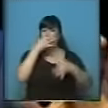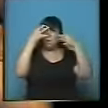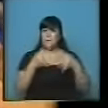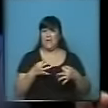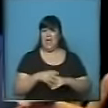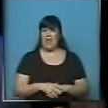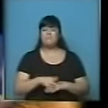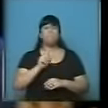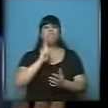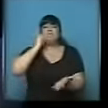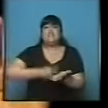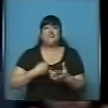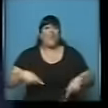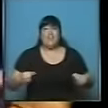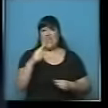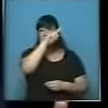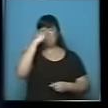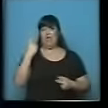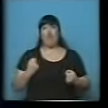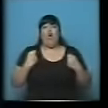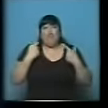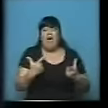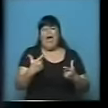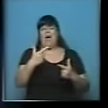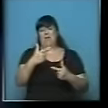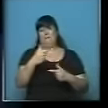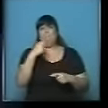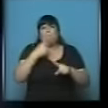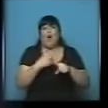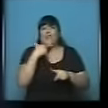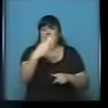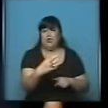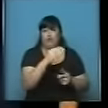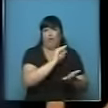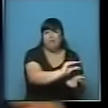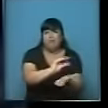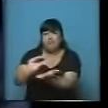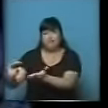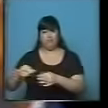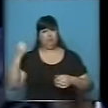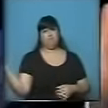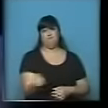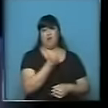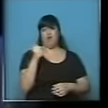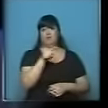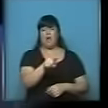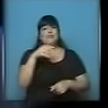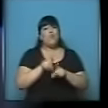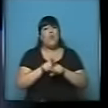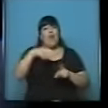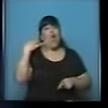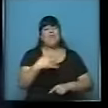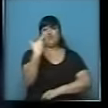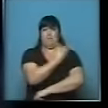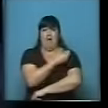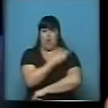y una decisión de Estado, la asignación universal por hijo, que ha generado, no solamente a través de la obligación de las